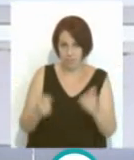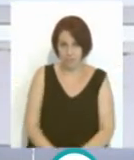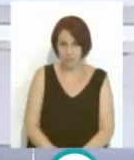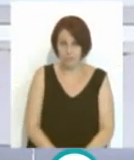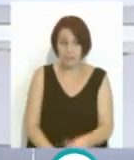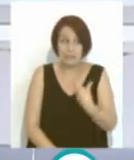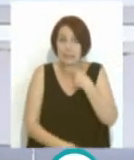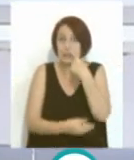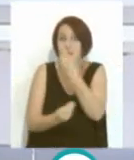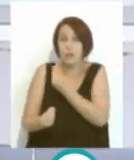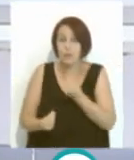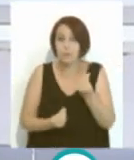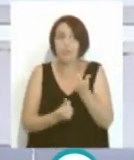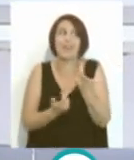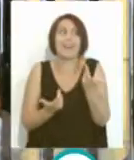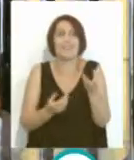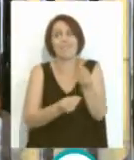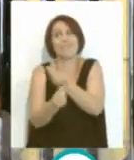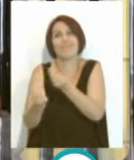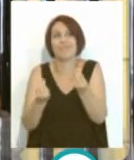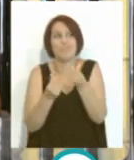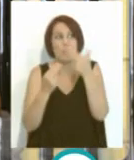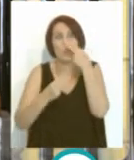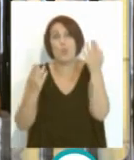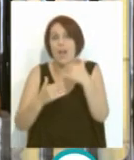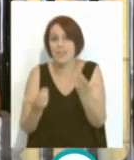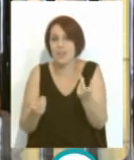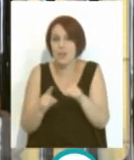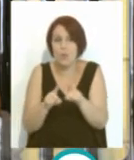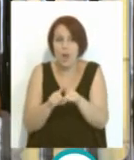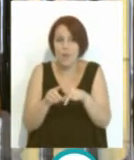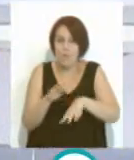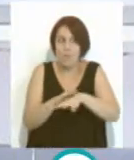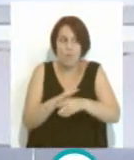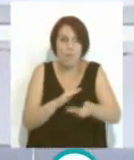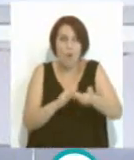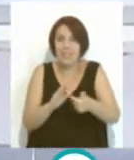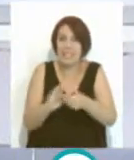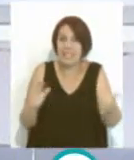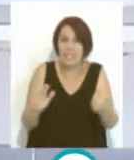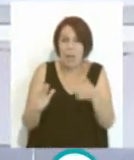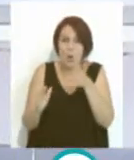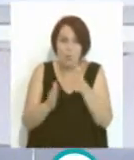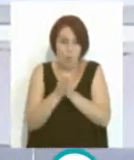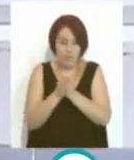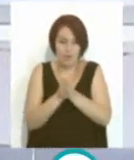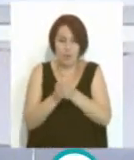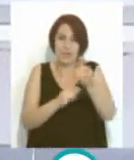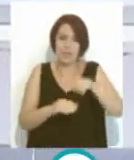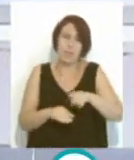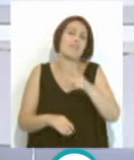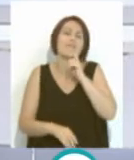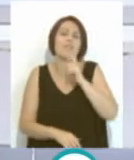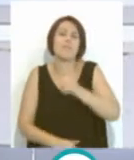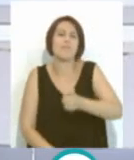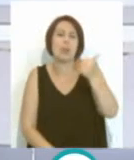La sensación que tenía. Que le quitas ese ambiente. Claro, le quitas la salsa al fútbol, porque realmente la motivación también es mucho más